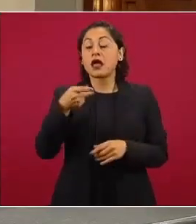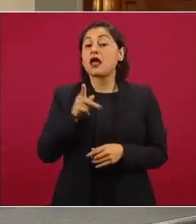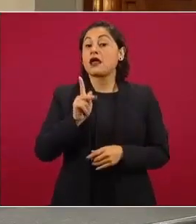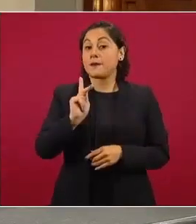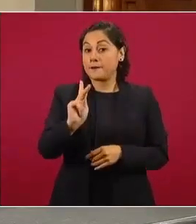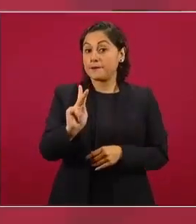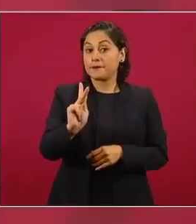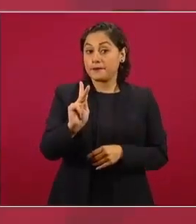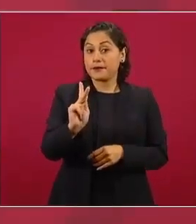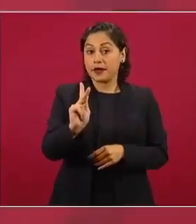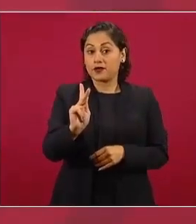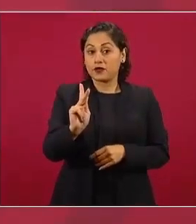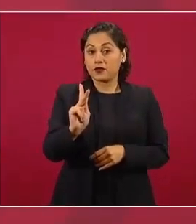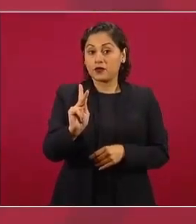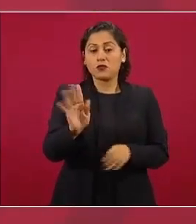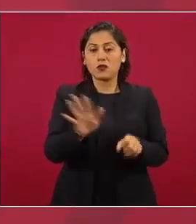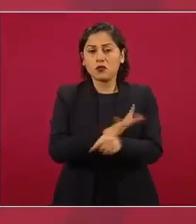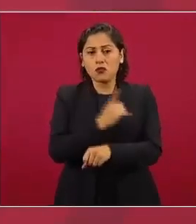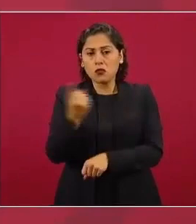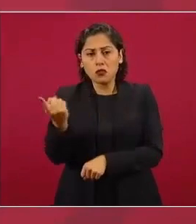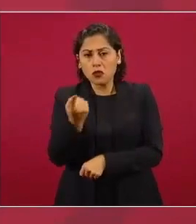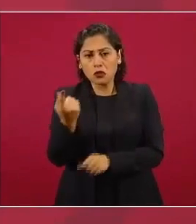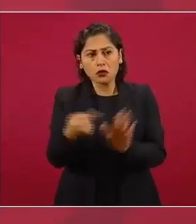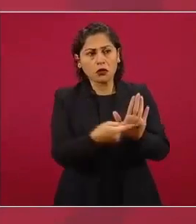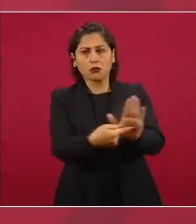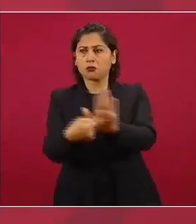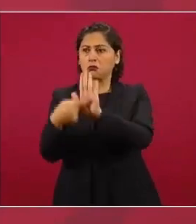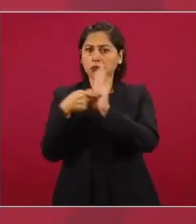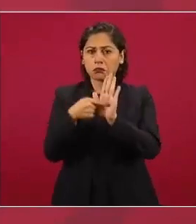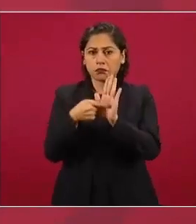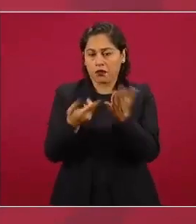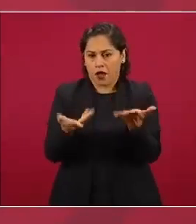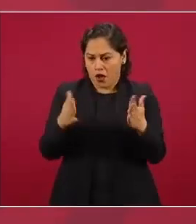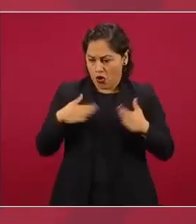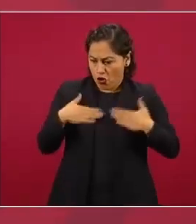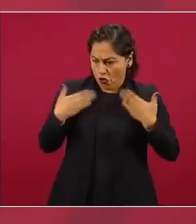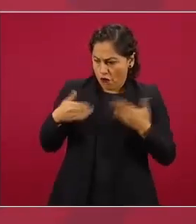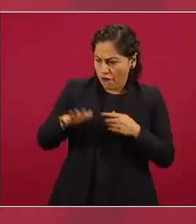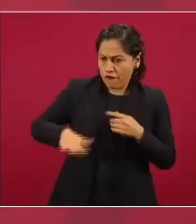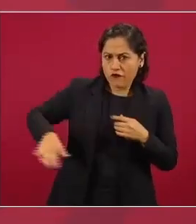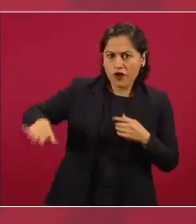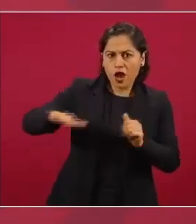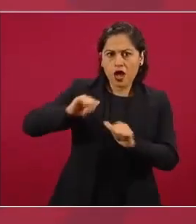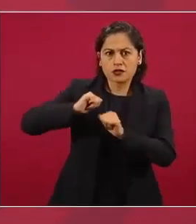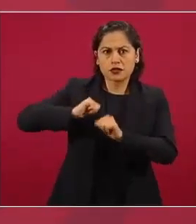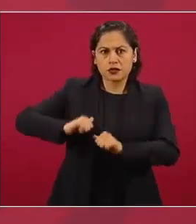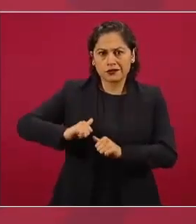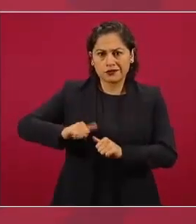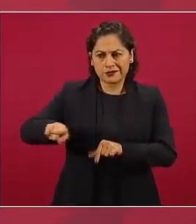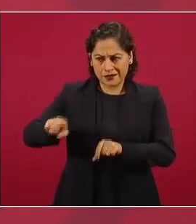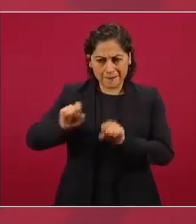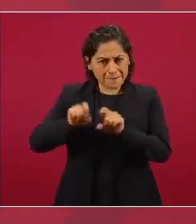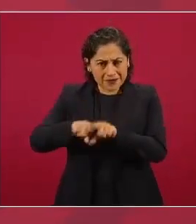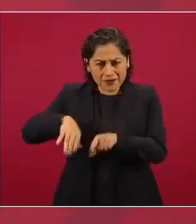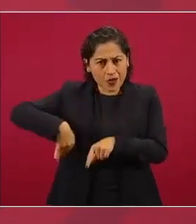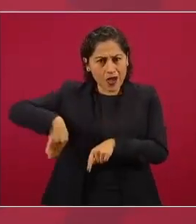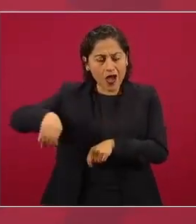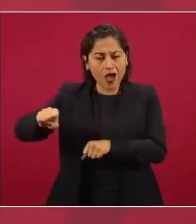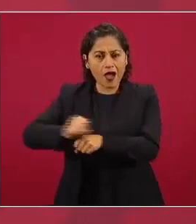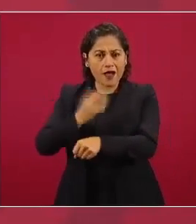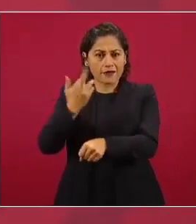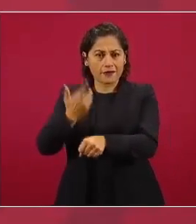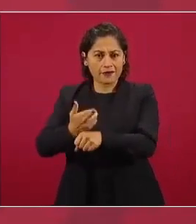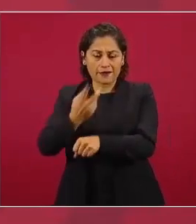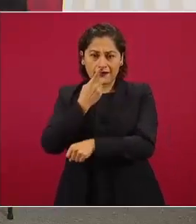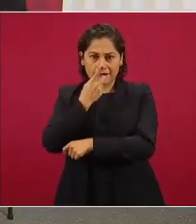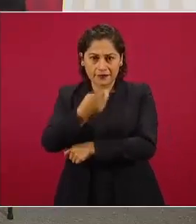la confianza que se tiene en las autoridades mexicanas como lo mencionó Marcelo no sólo en Estados